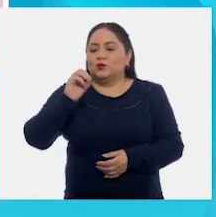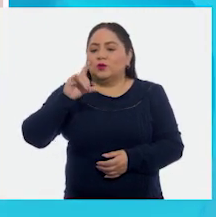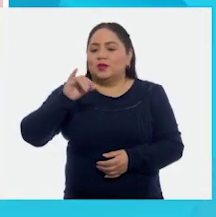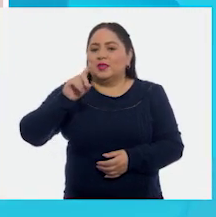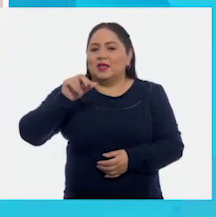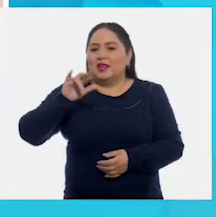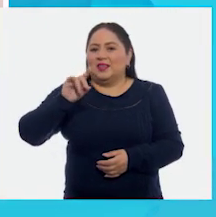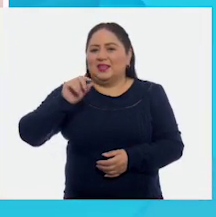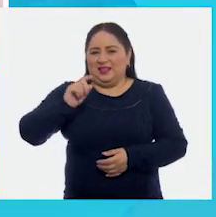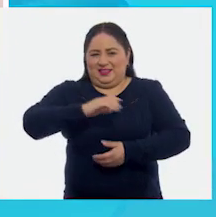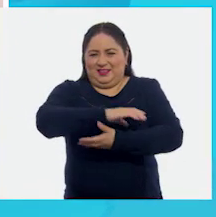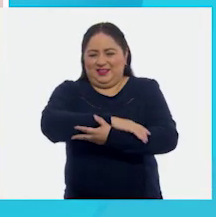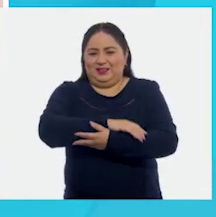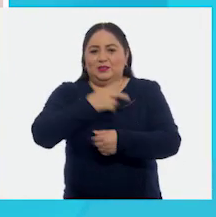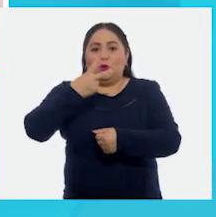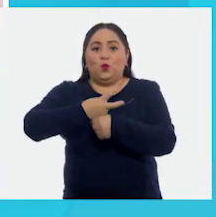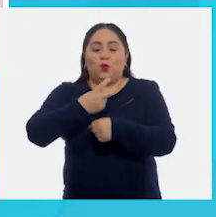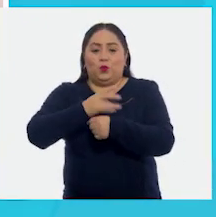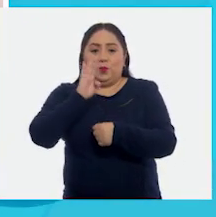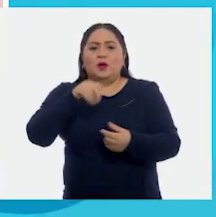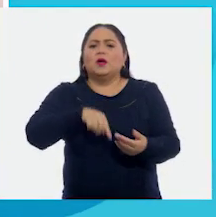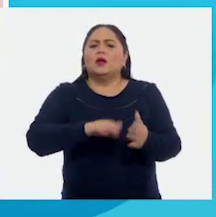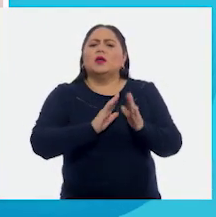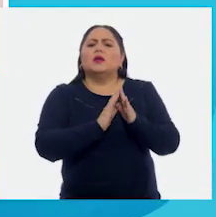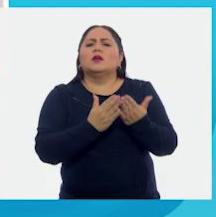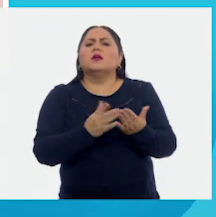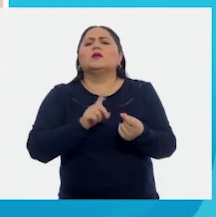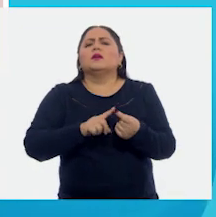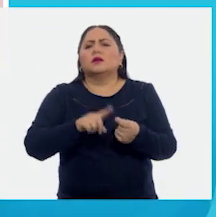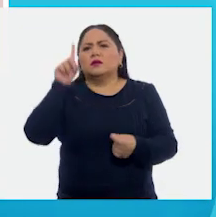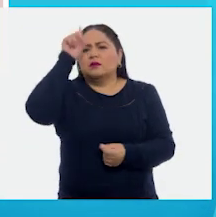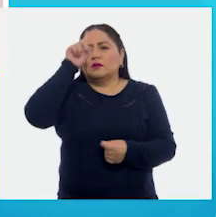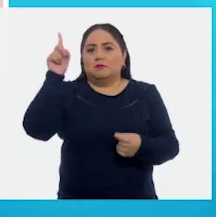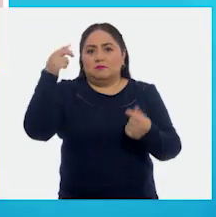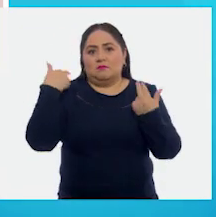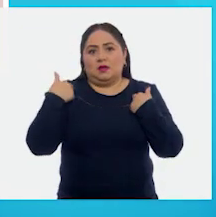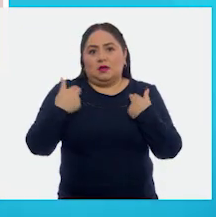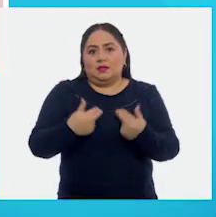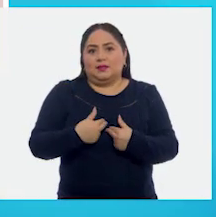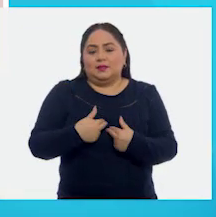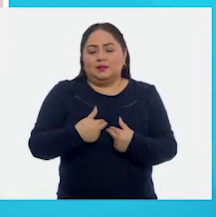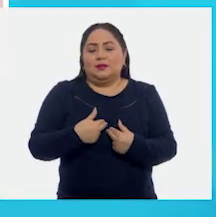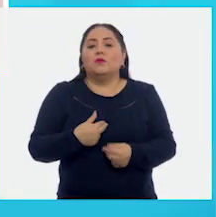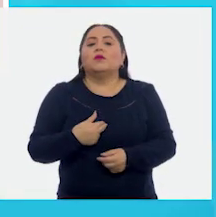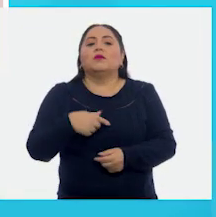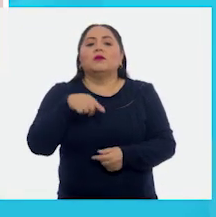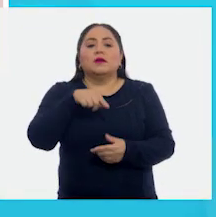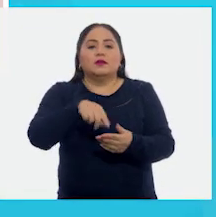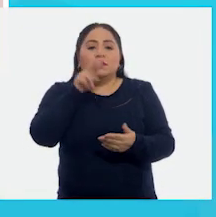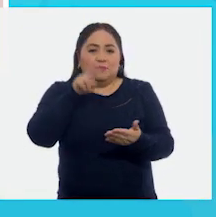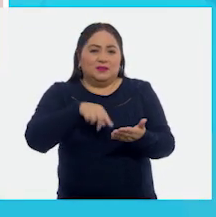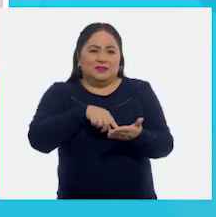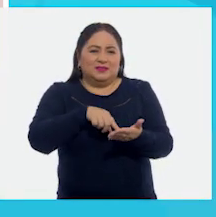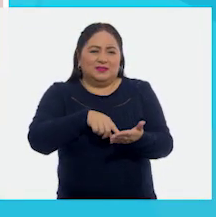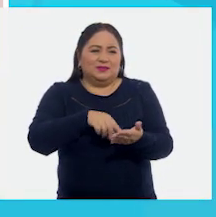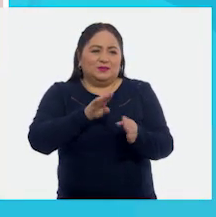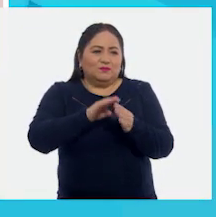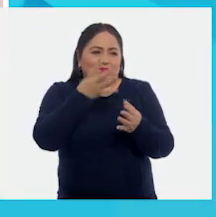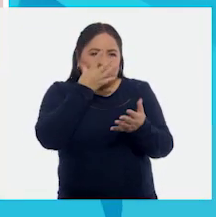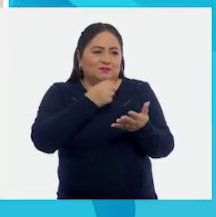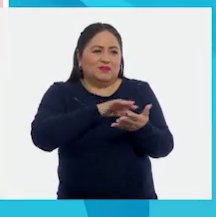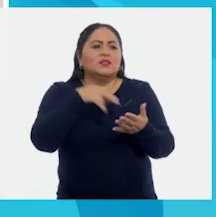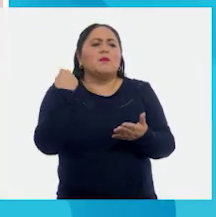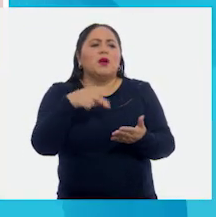II B. Este libro me lo recomendó mi maestra Gina. Está adaptado a nuestra edad.